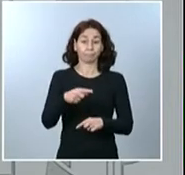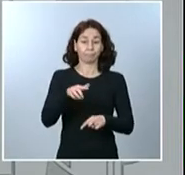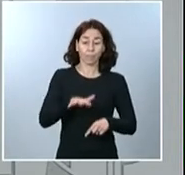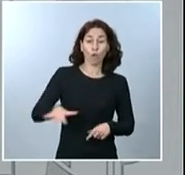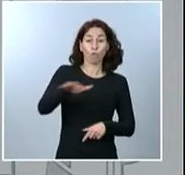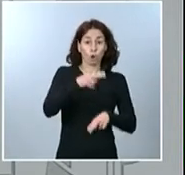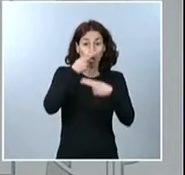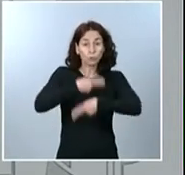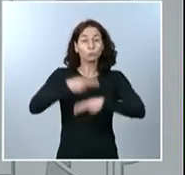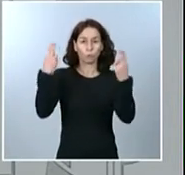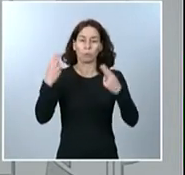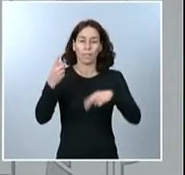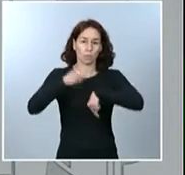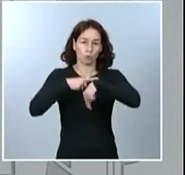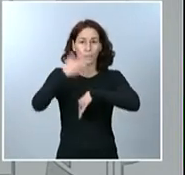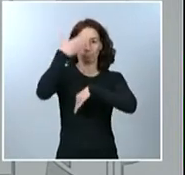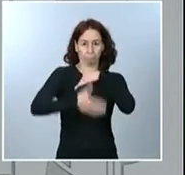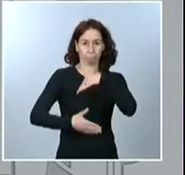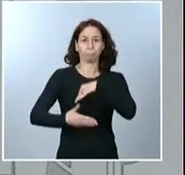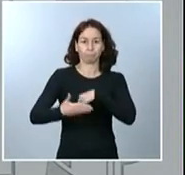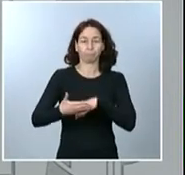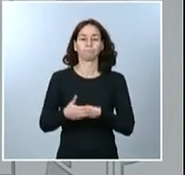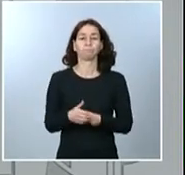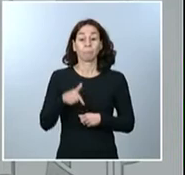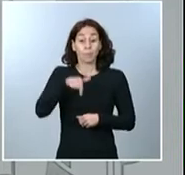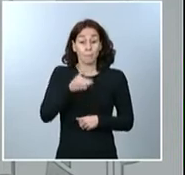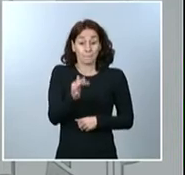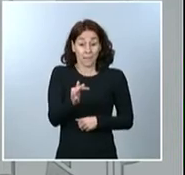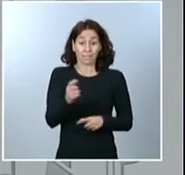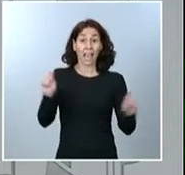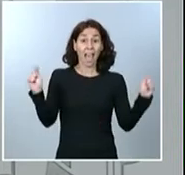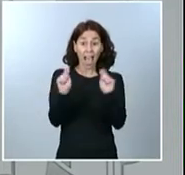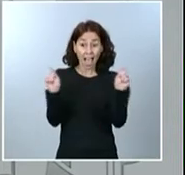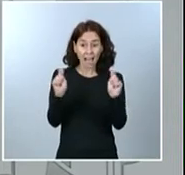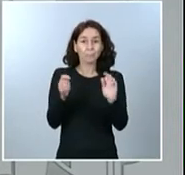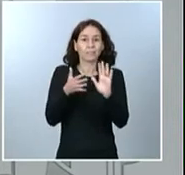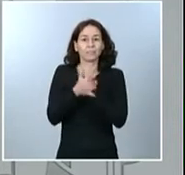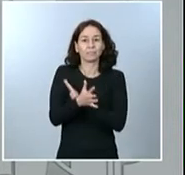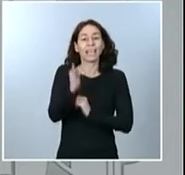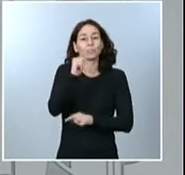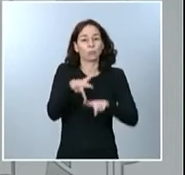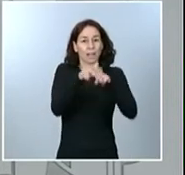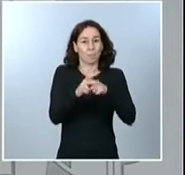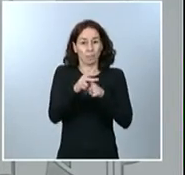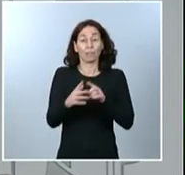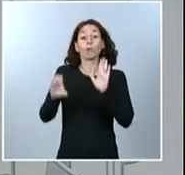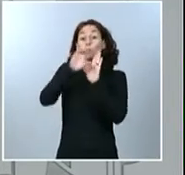sostenido desde el inicio de la pandemia, el estado de alarma es la herramienta constitucional para situaciones extremas.